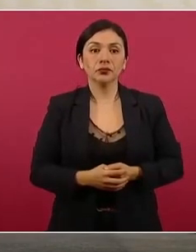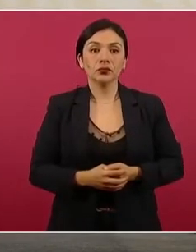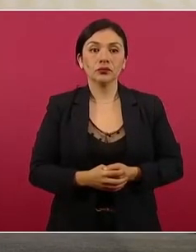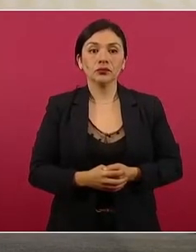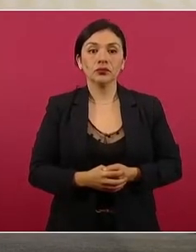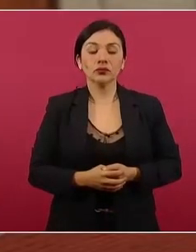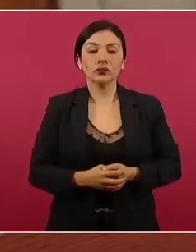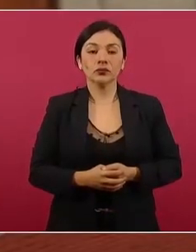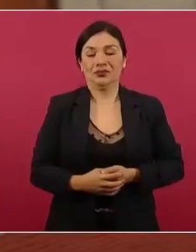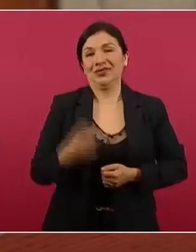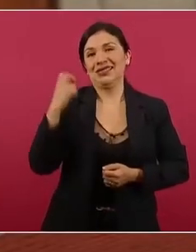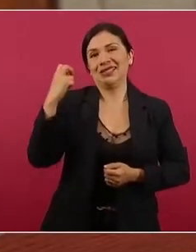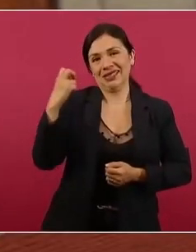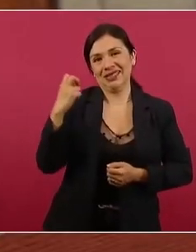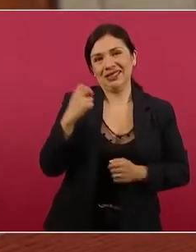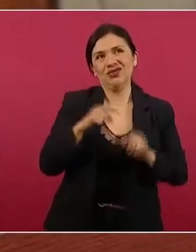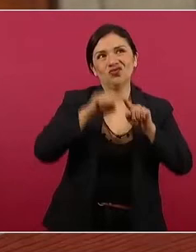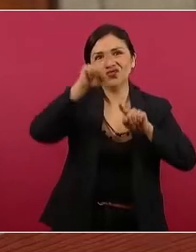esta es inflación,